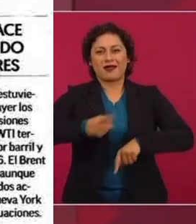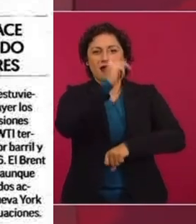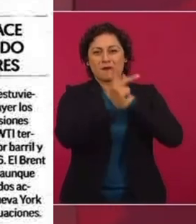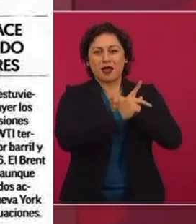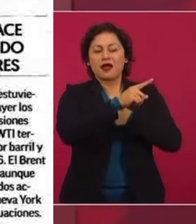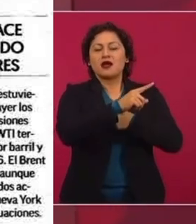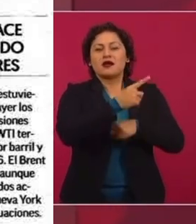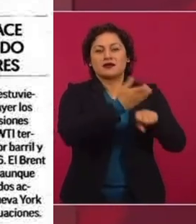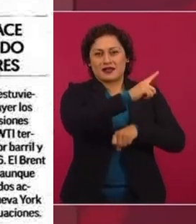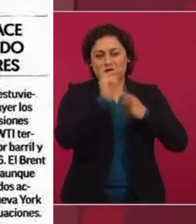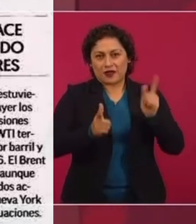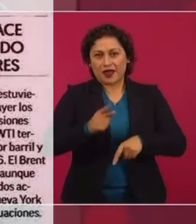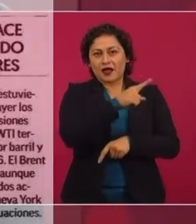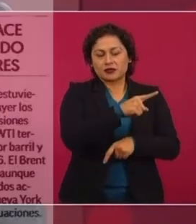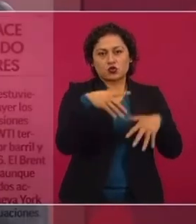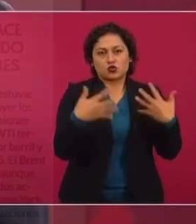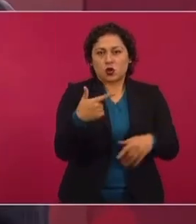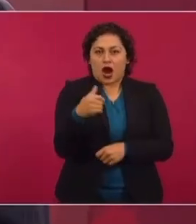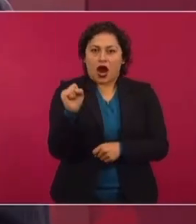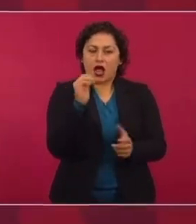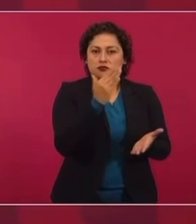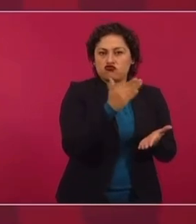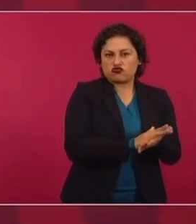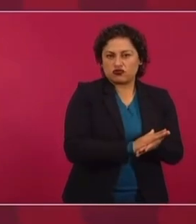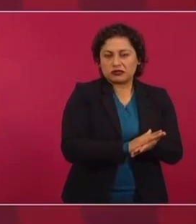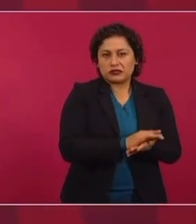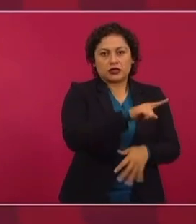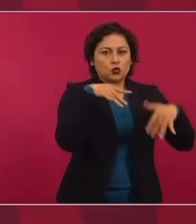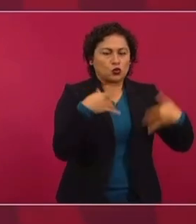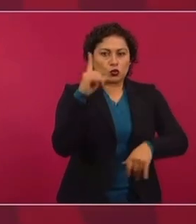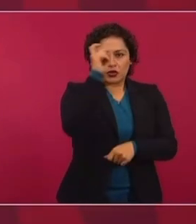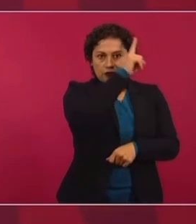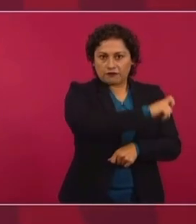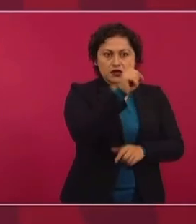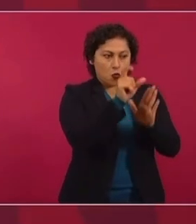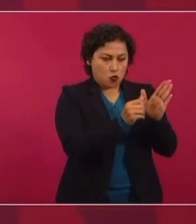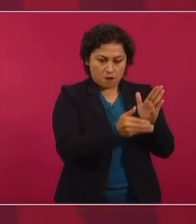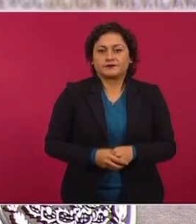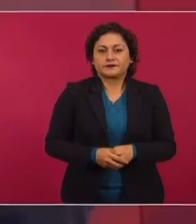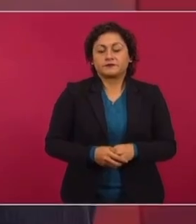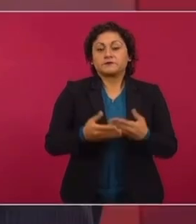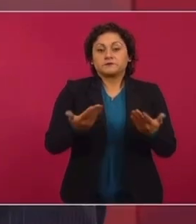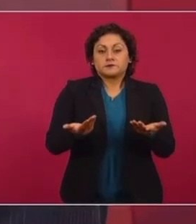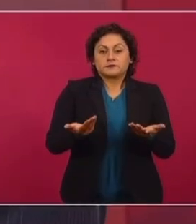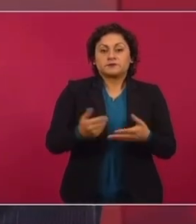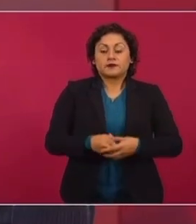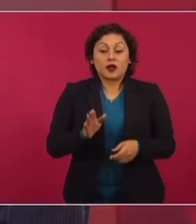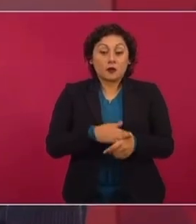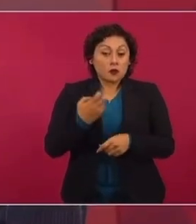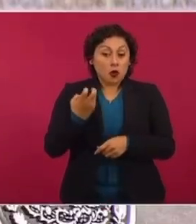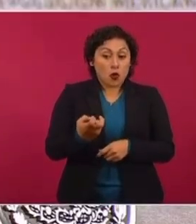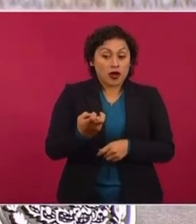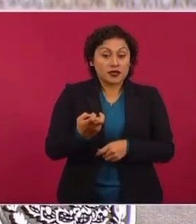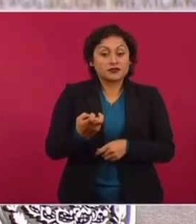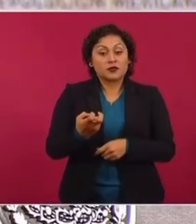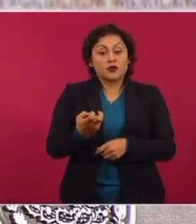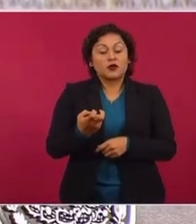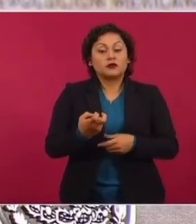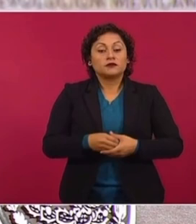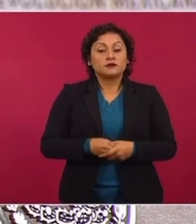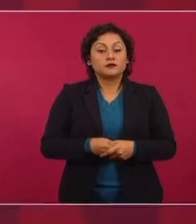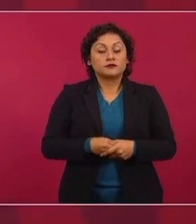Ellos padecieron más que nosotros, fue lamentable que tardaron como un mes sin energía eléctrica. Entonces fue que se llevó Ted